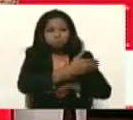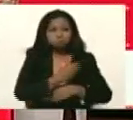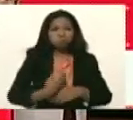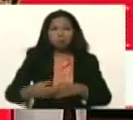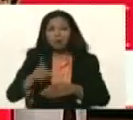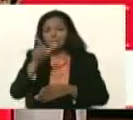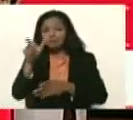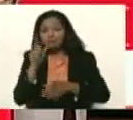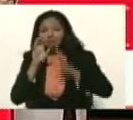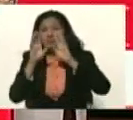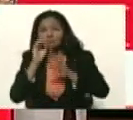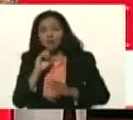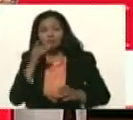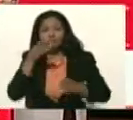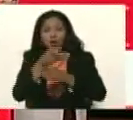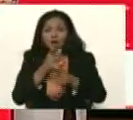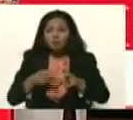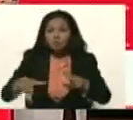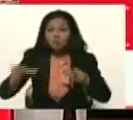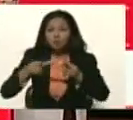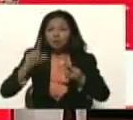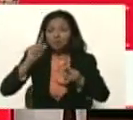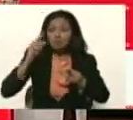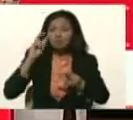Para... Uno pasa por un sitio y ve